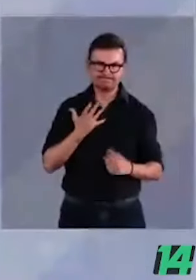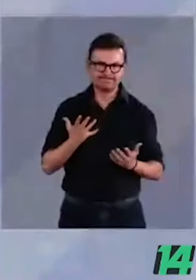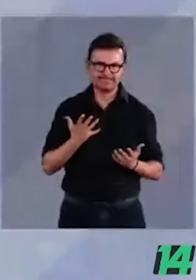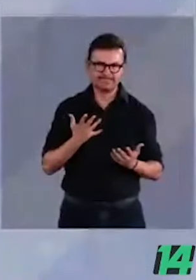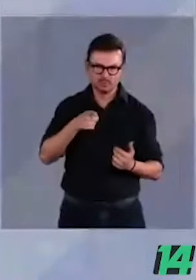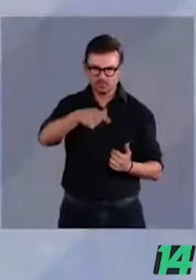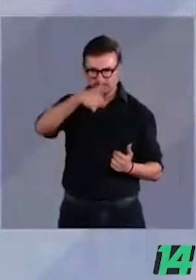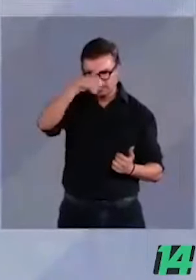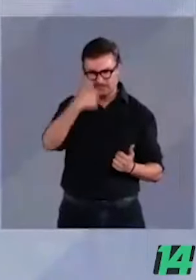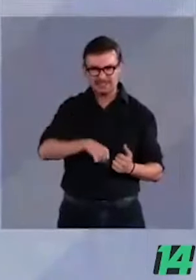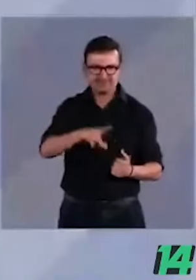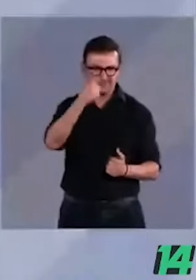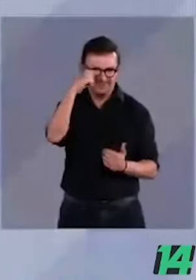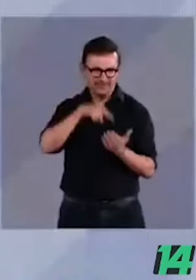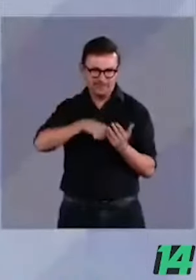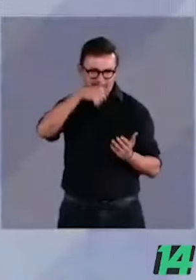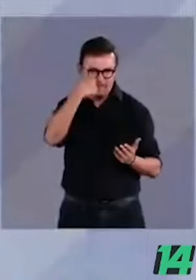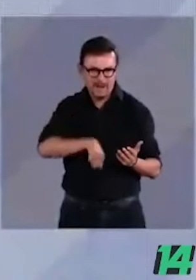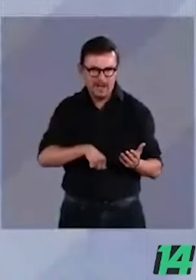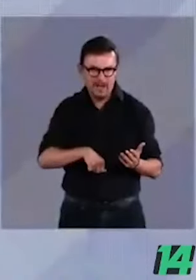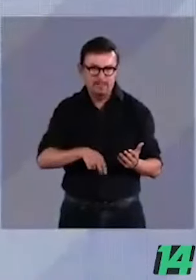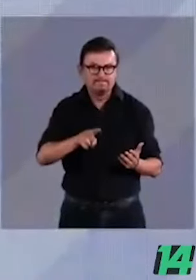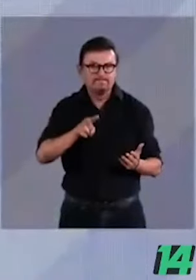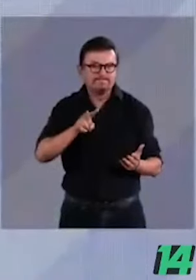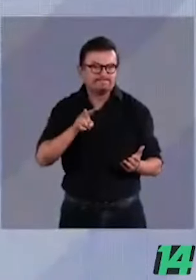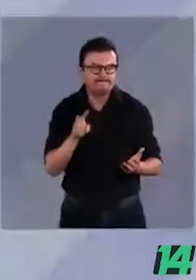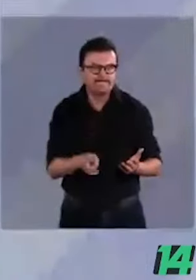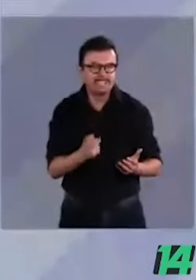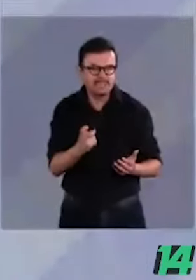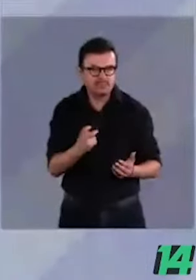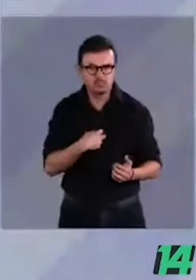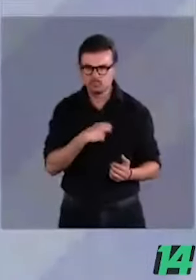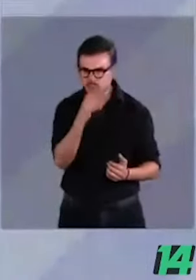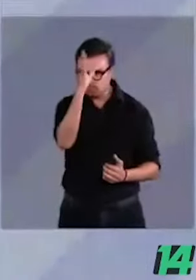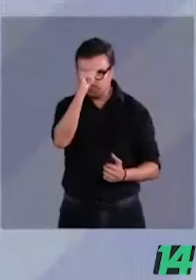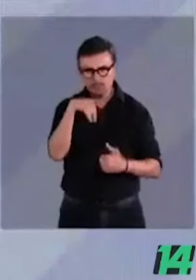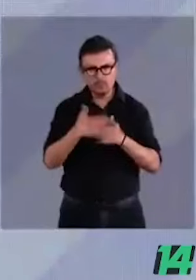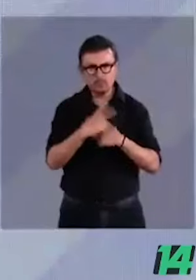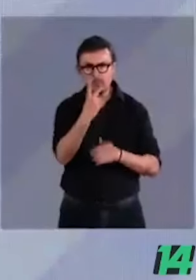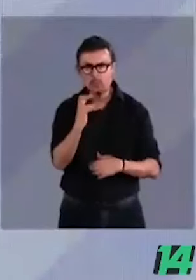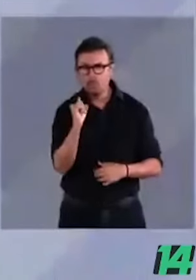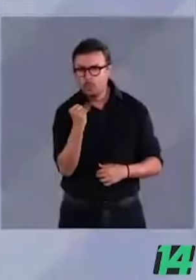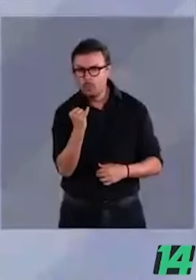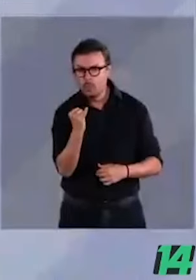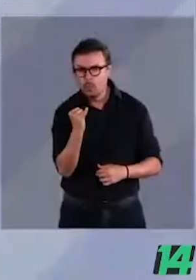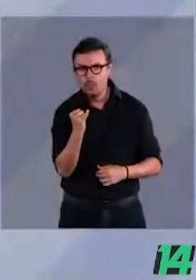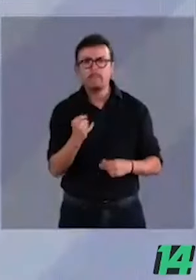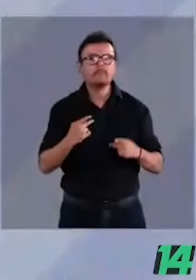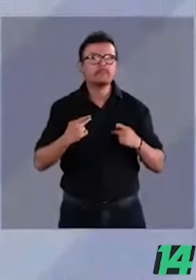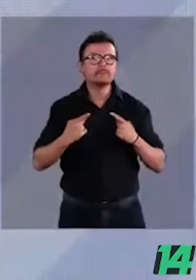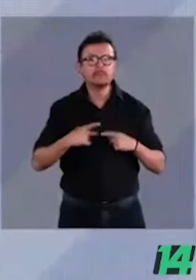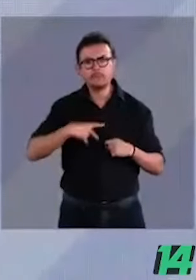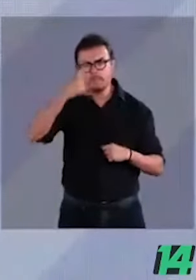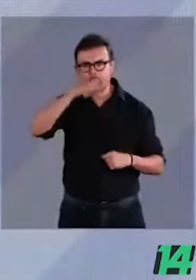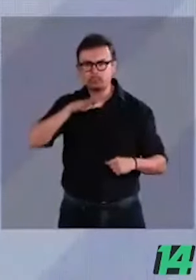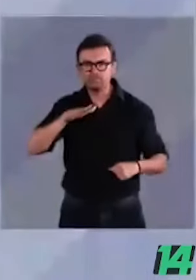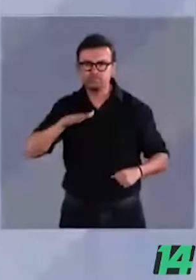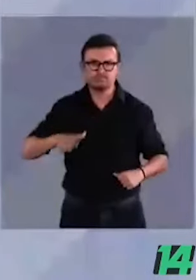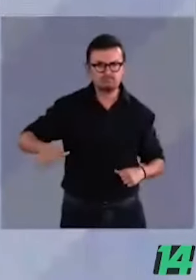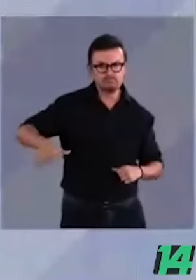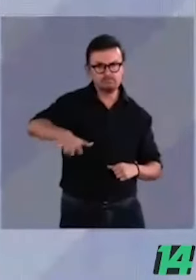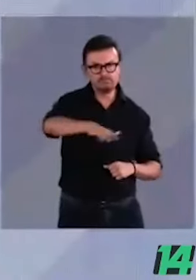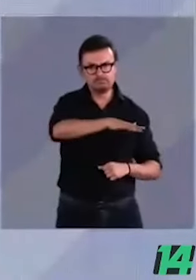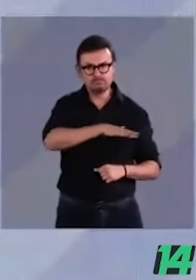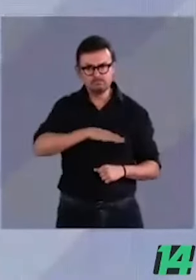la verdad de las cosas yo no estoy de acuerdo. El próximo 2 de junio los mexicanos van a tomar